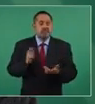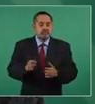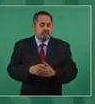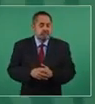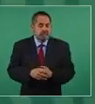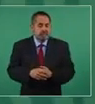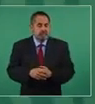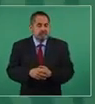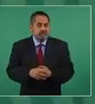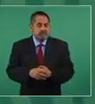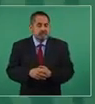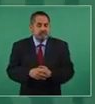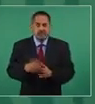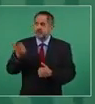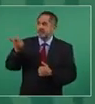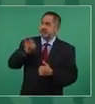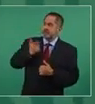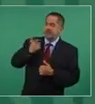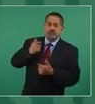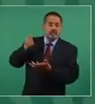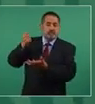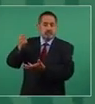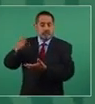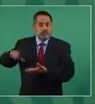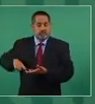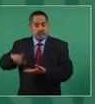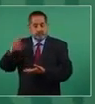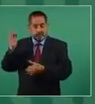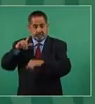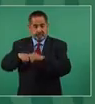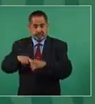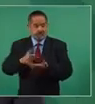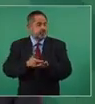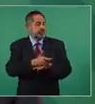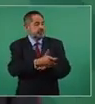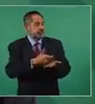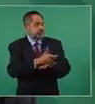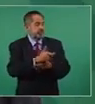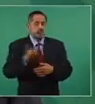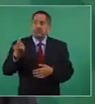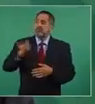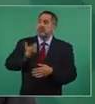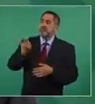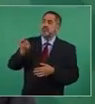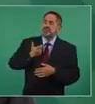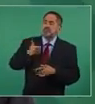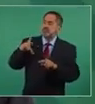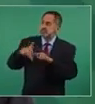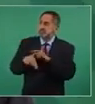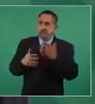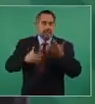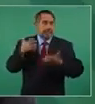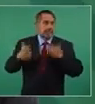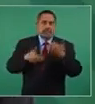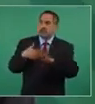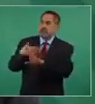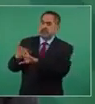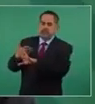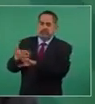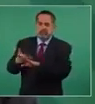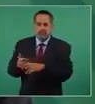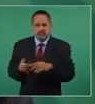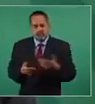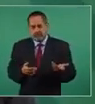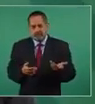del presupuesto público. Y ese es el problema de fondo. No es nada